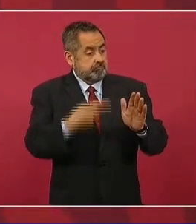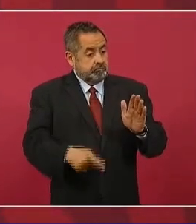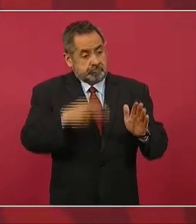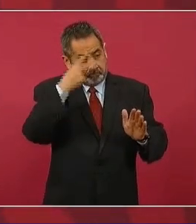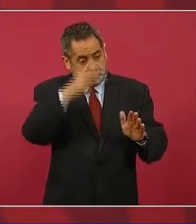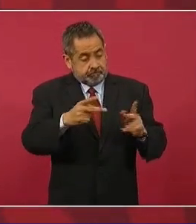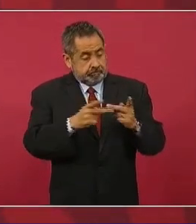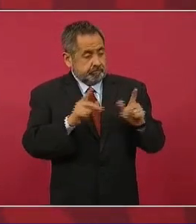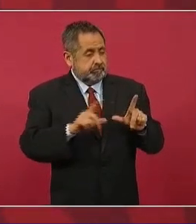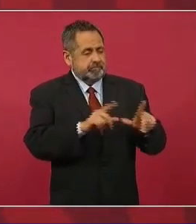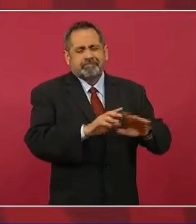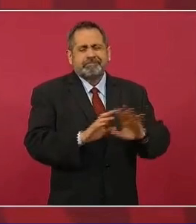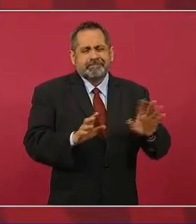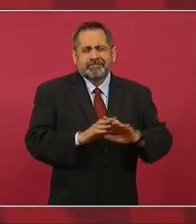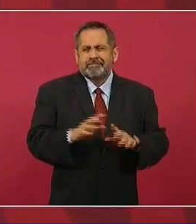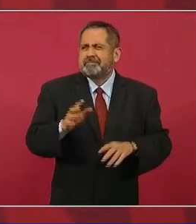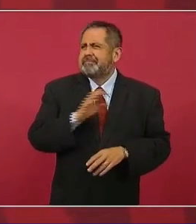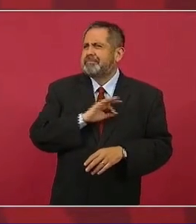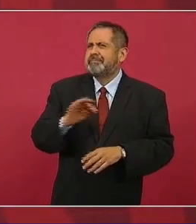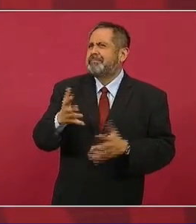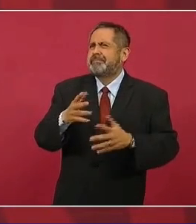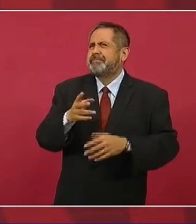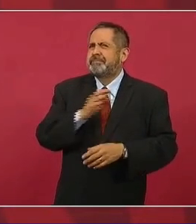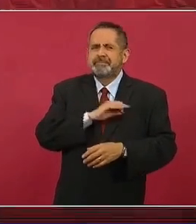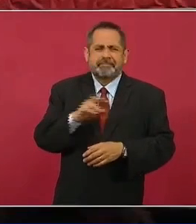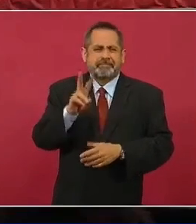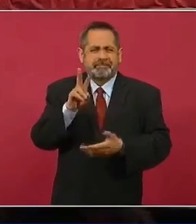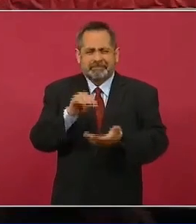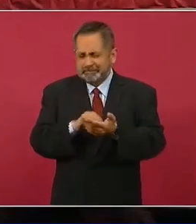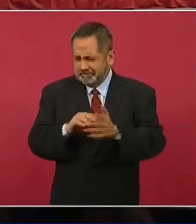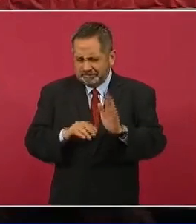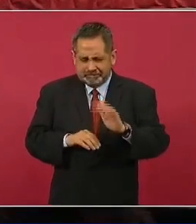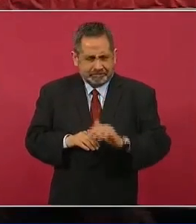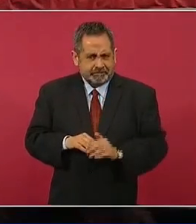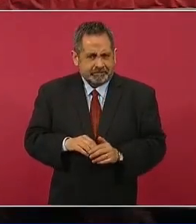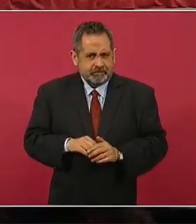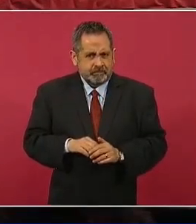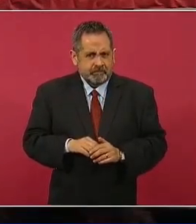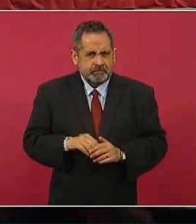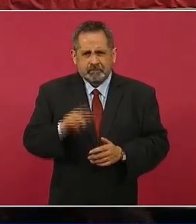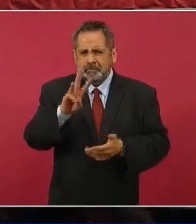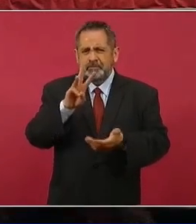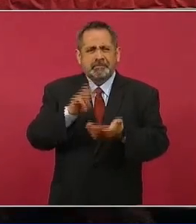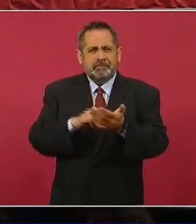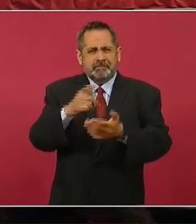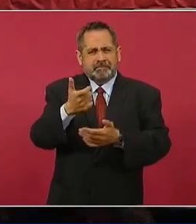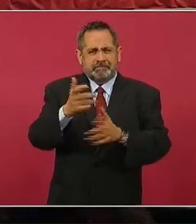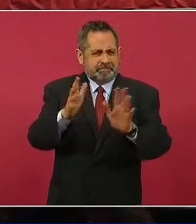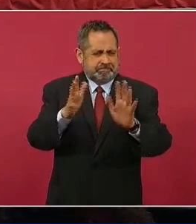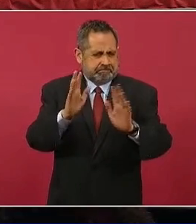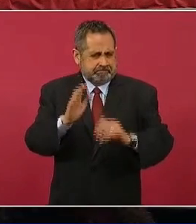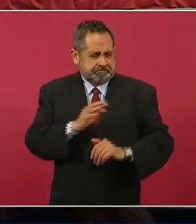es un promedio de dos mil, tres mil pesos,